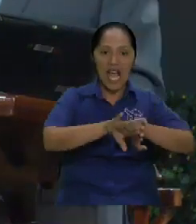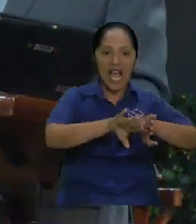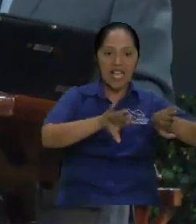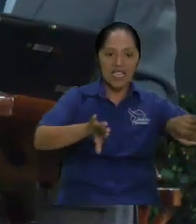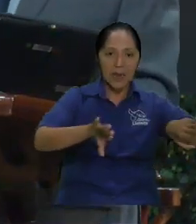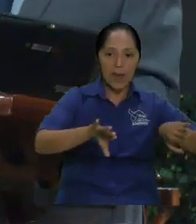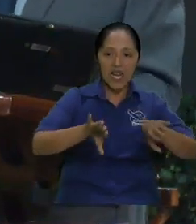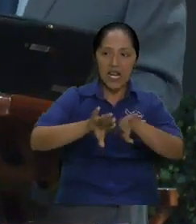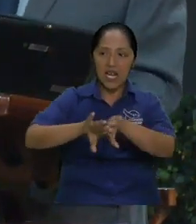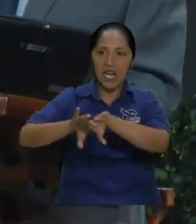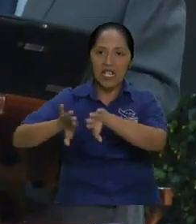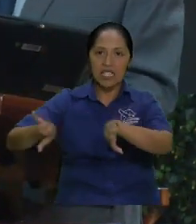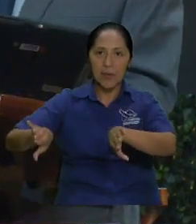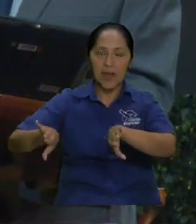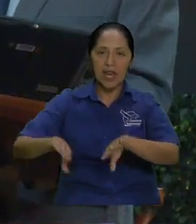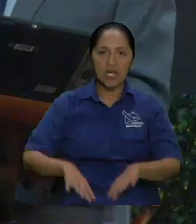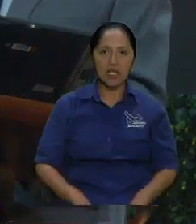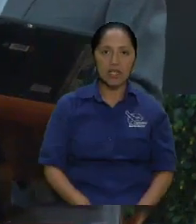carnal